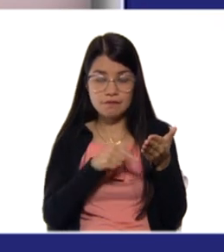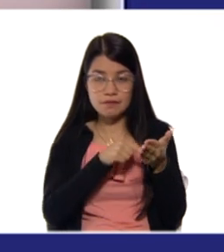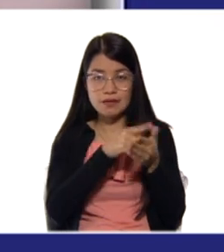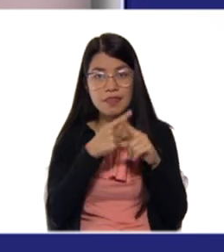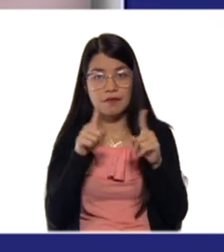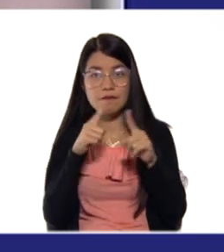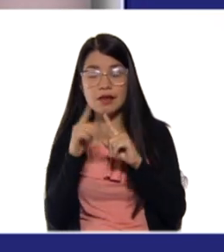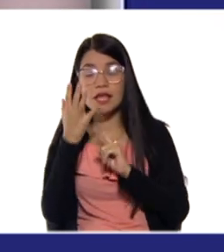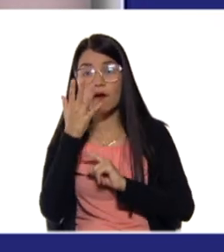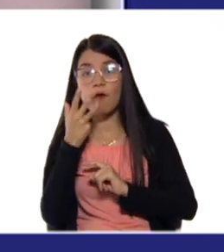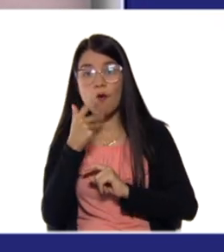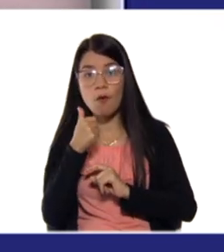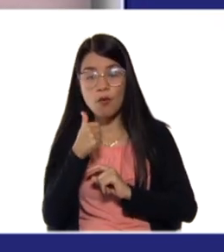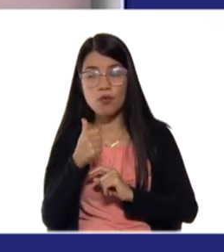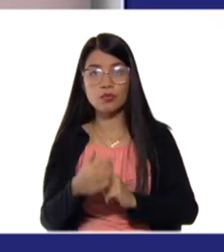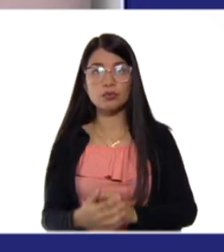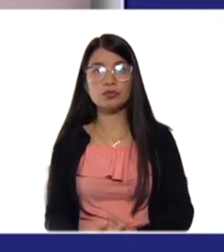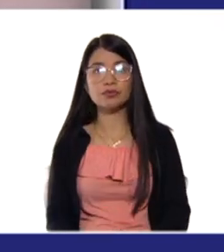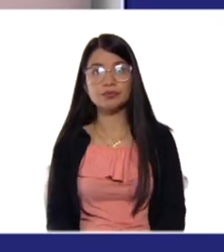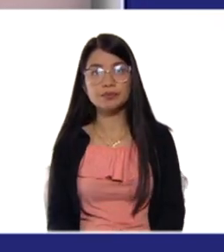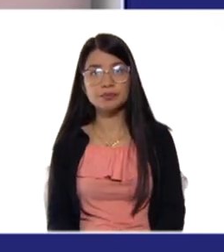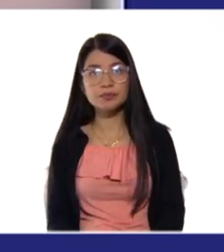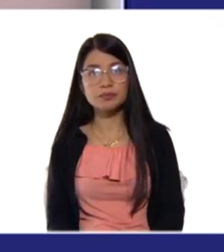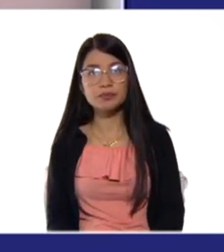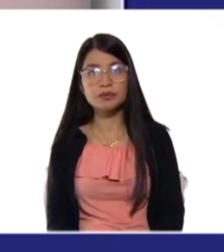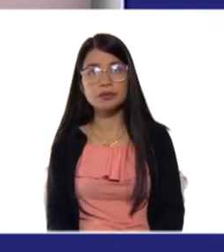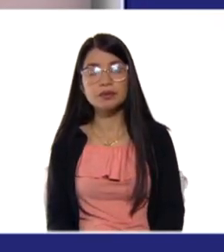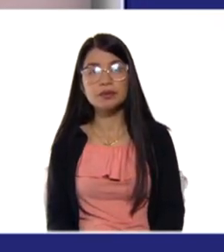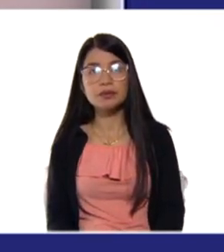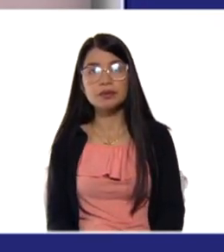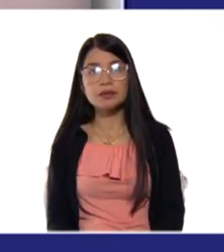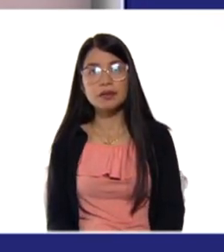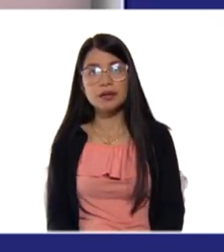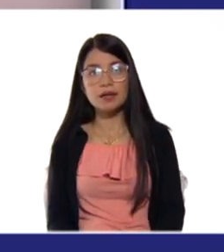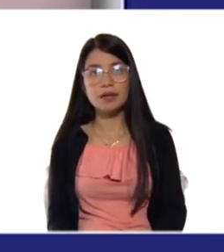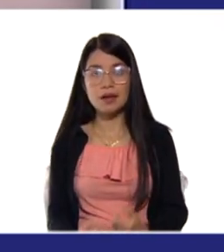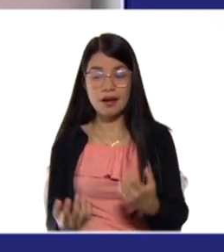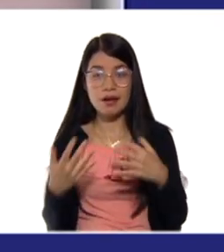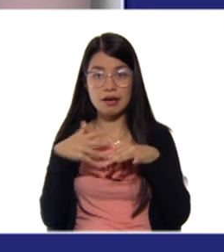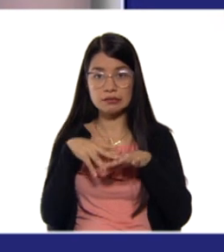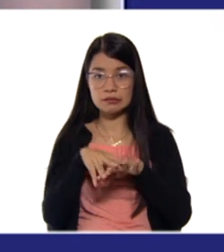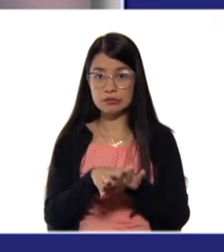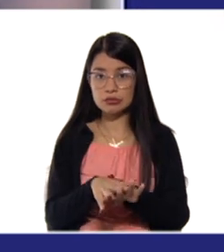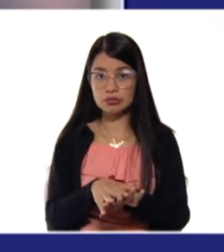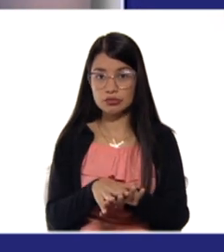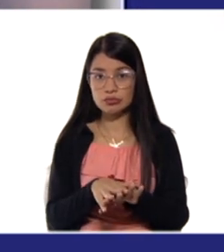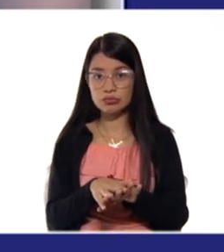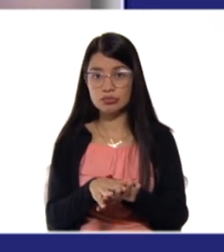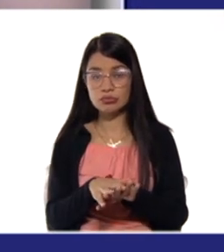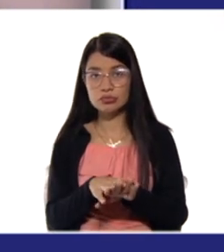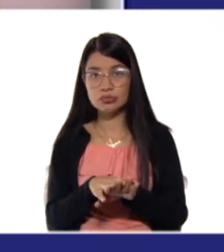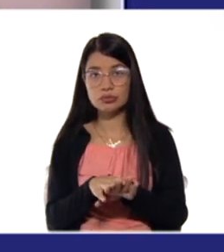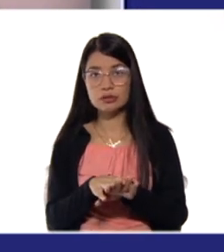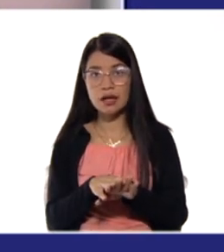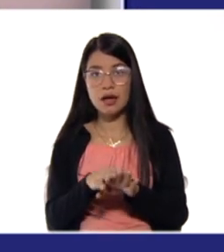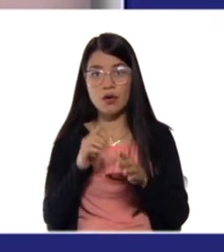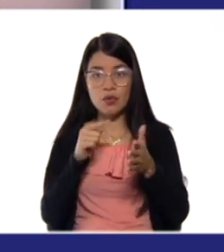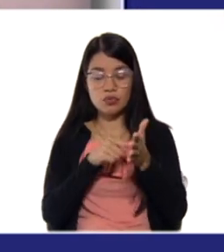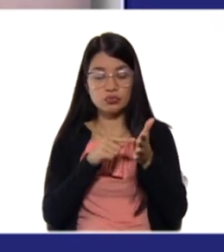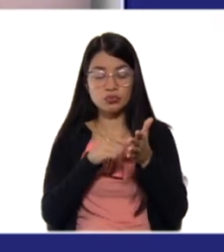relacionadas con los colores que tenemos acá en la lámina.